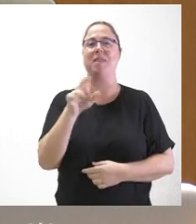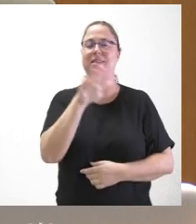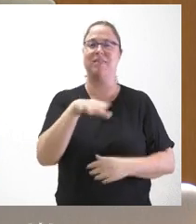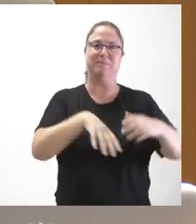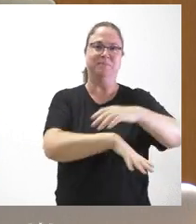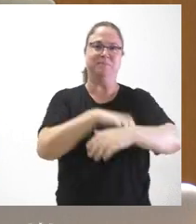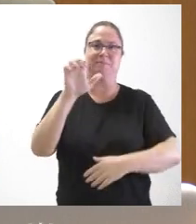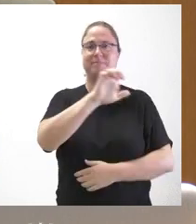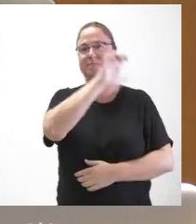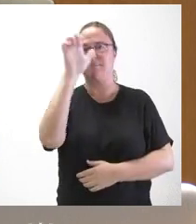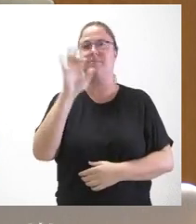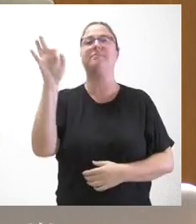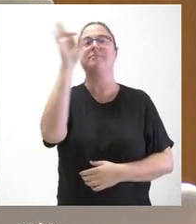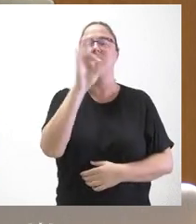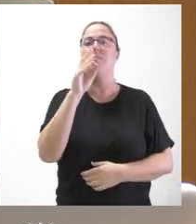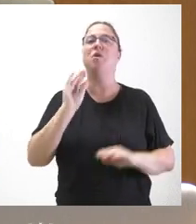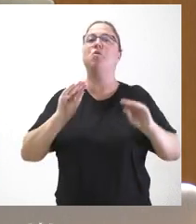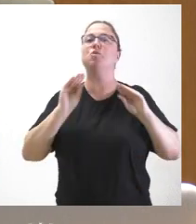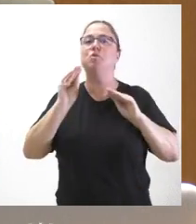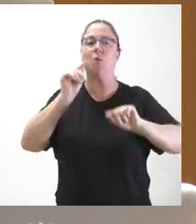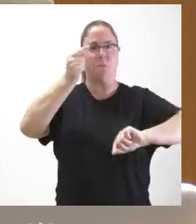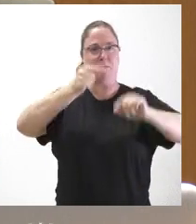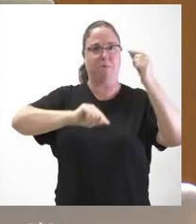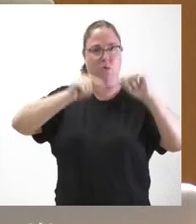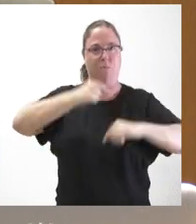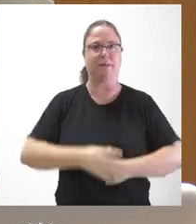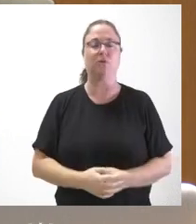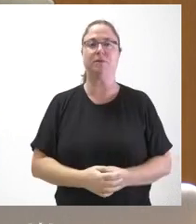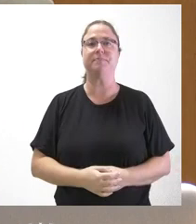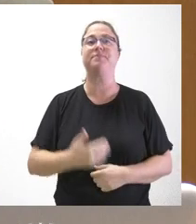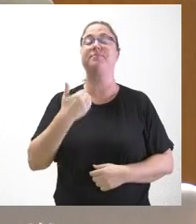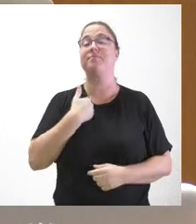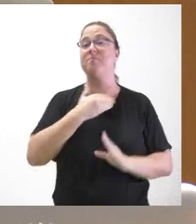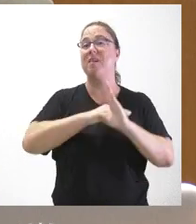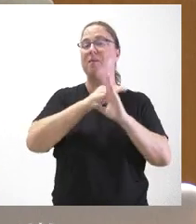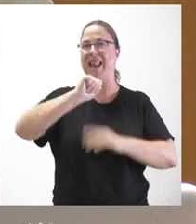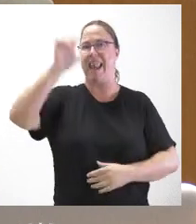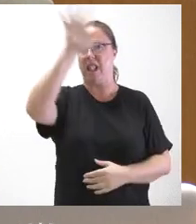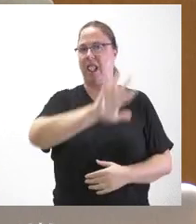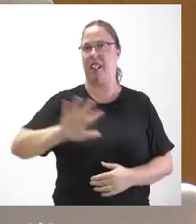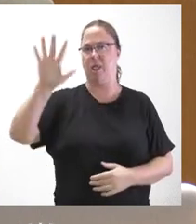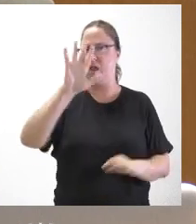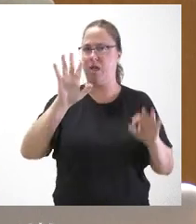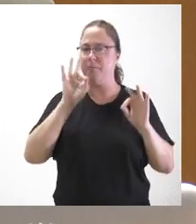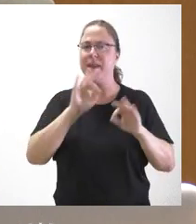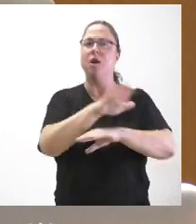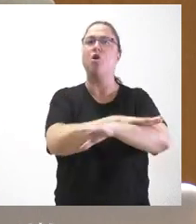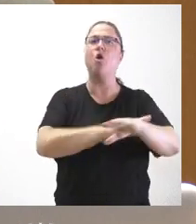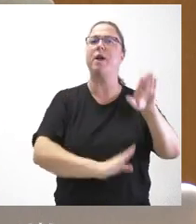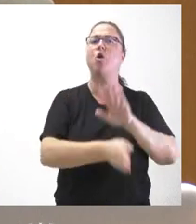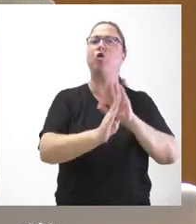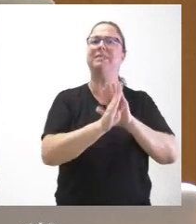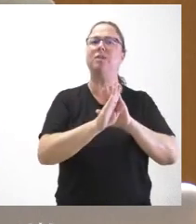o de los propios presupuestos. Y dos cuestiones. A nivel nacional, el Gobierno va a mantener la selectividad